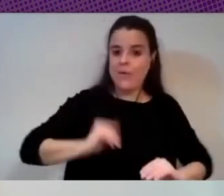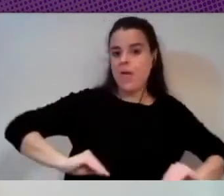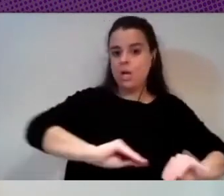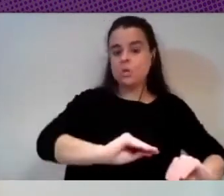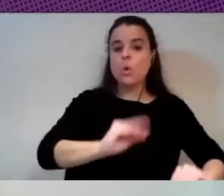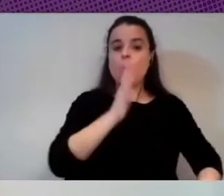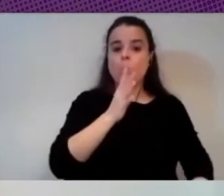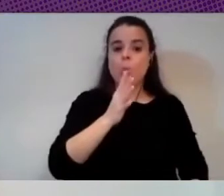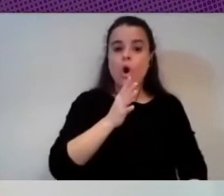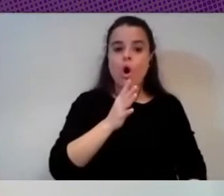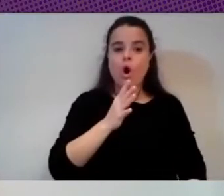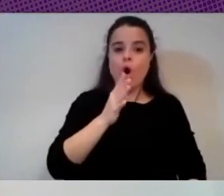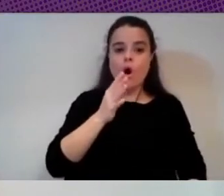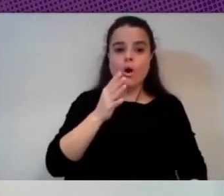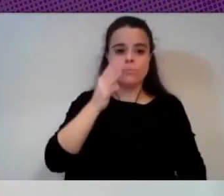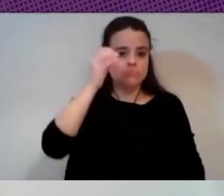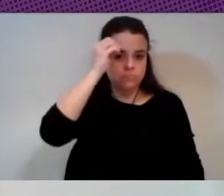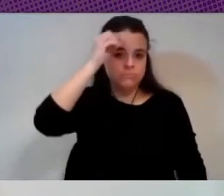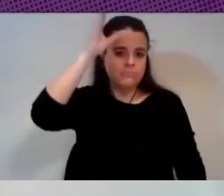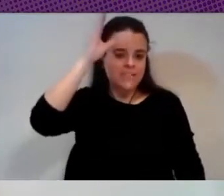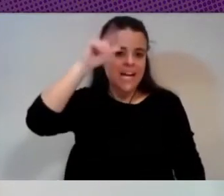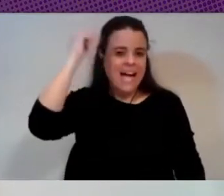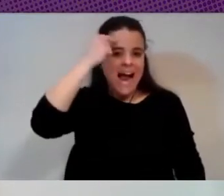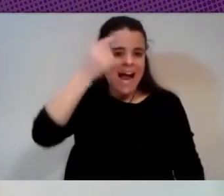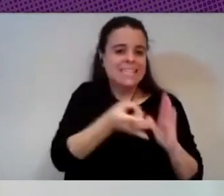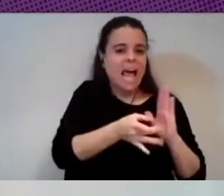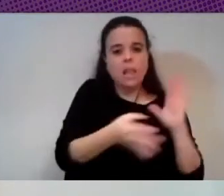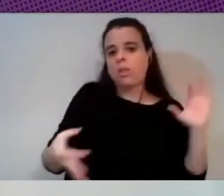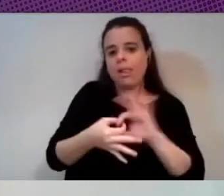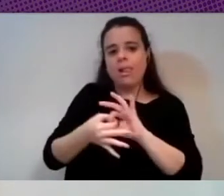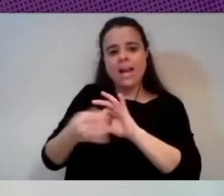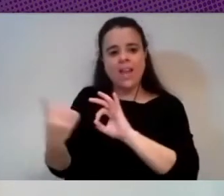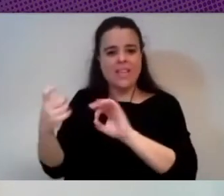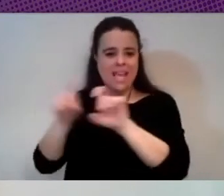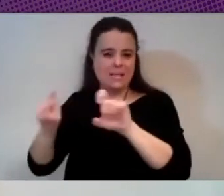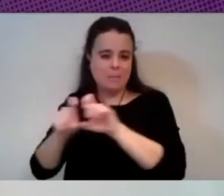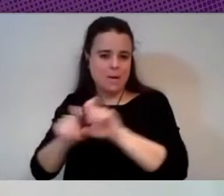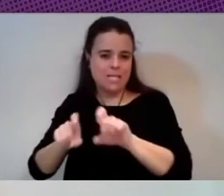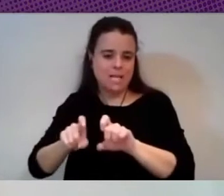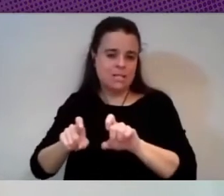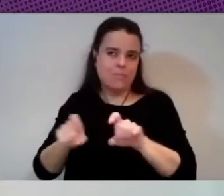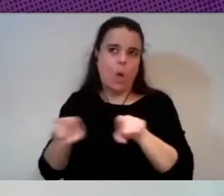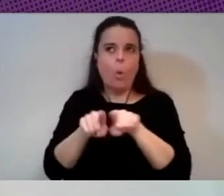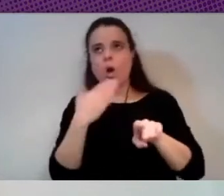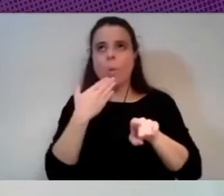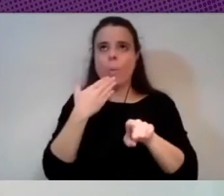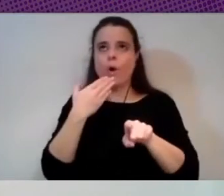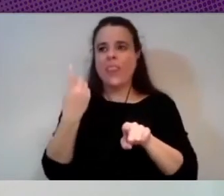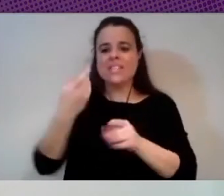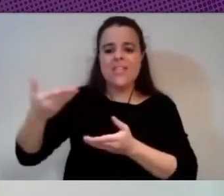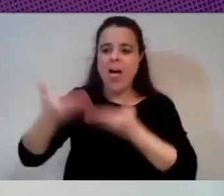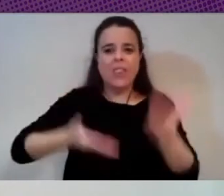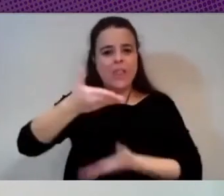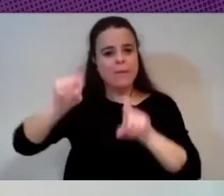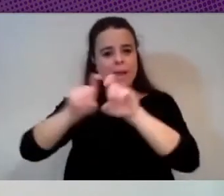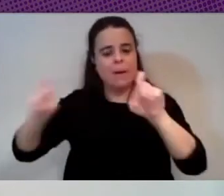en una persona con las necesidades de esa empresa van a predecir también las necesidades y la demanda de esa empresa entonces en cuestiones como